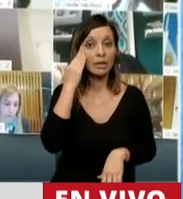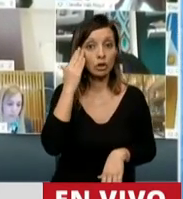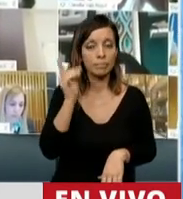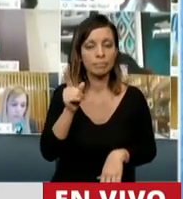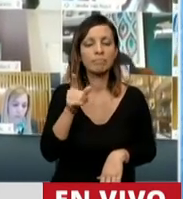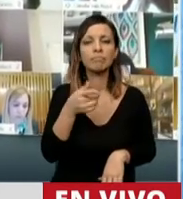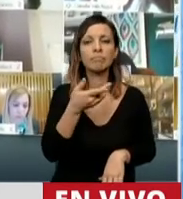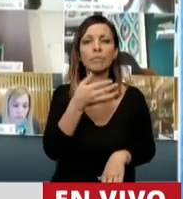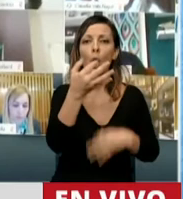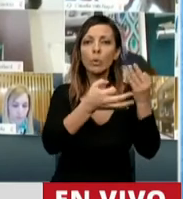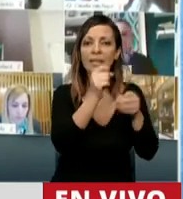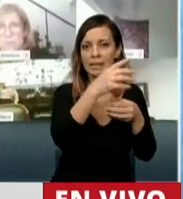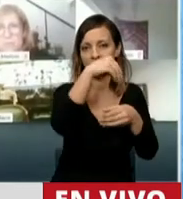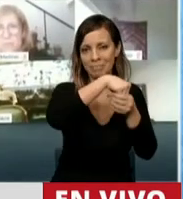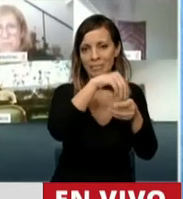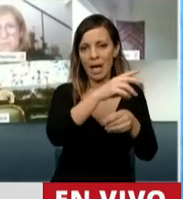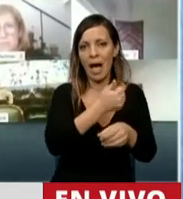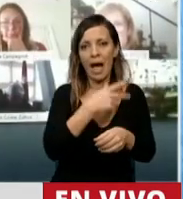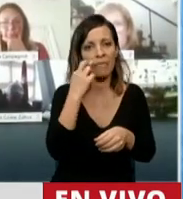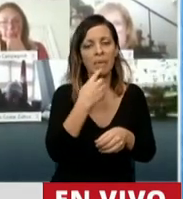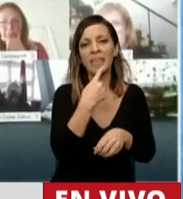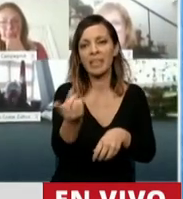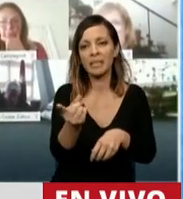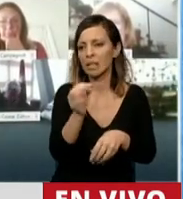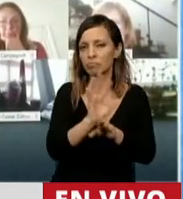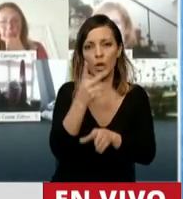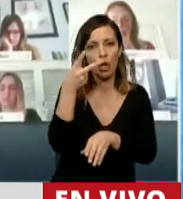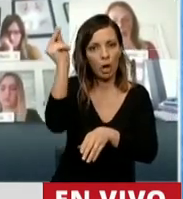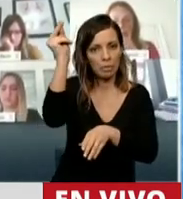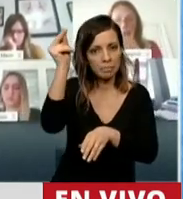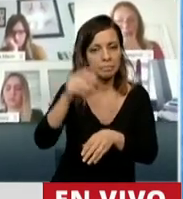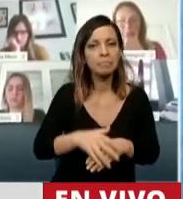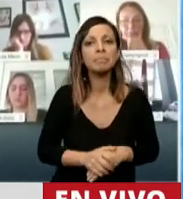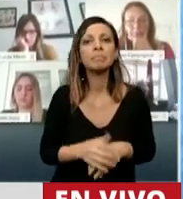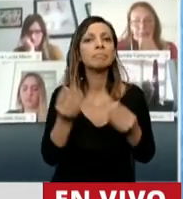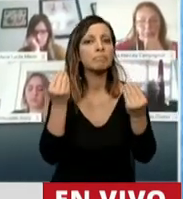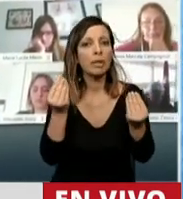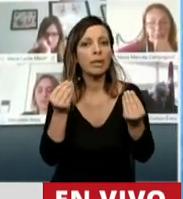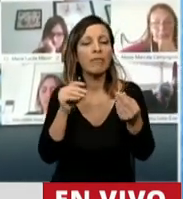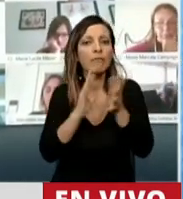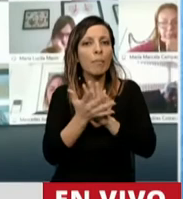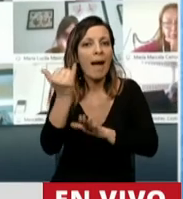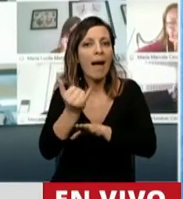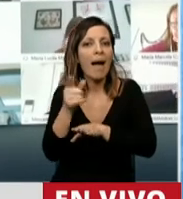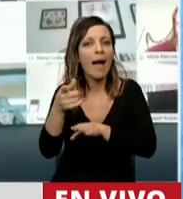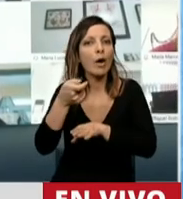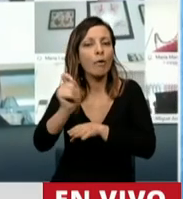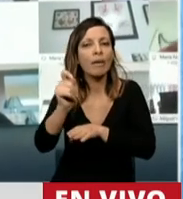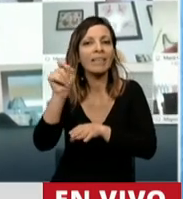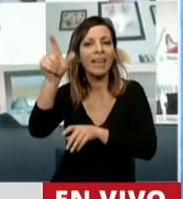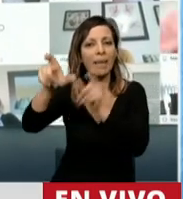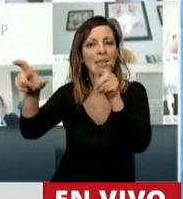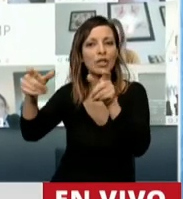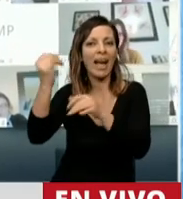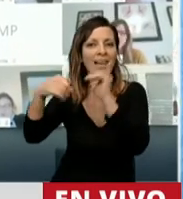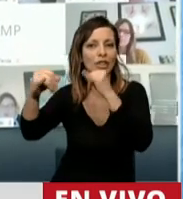servicio jurídico de la AFIP dictaminó que el pedido debía ser rechazado en virtud del procesamiento de los accionistas de la